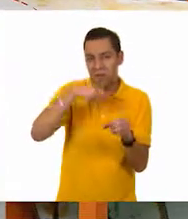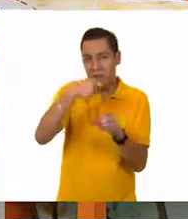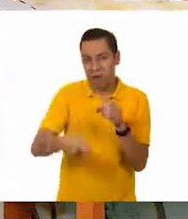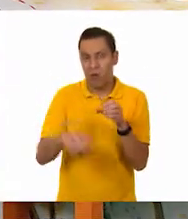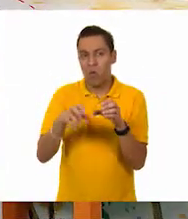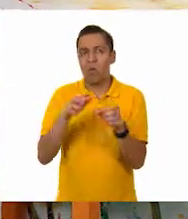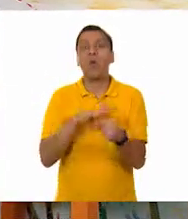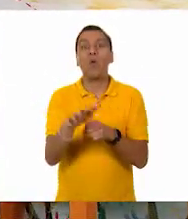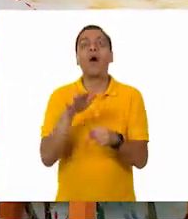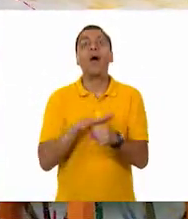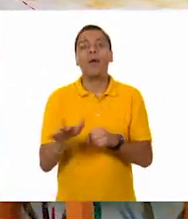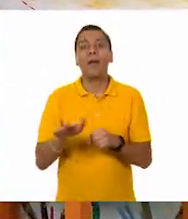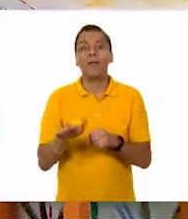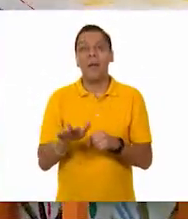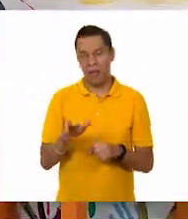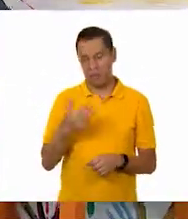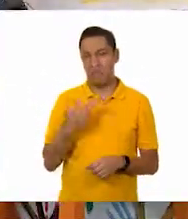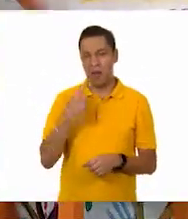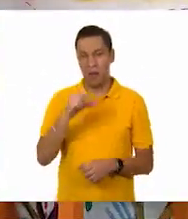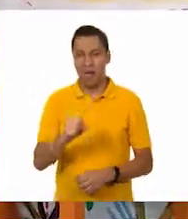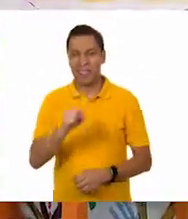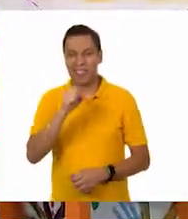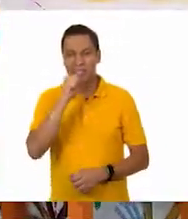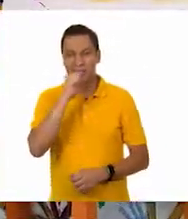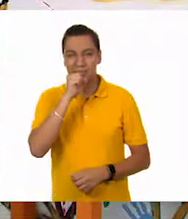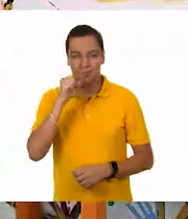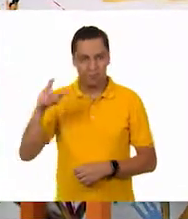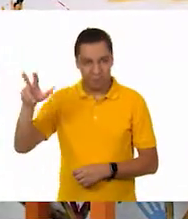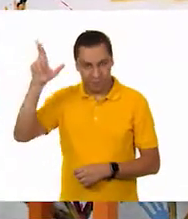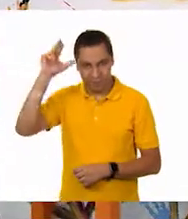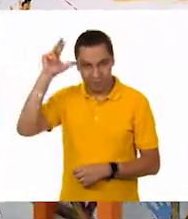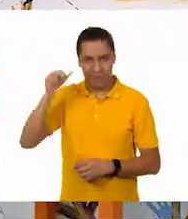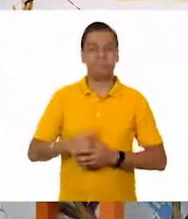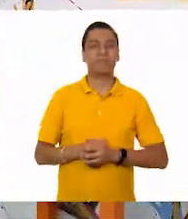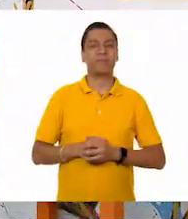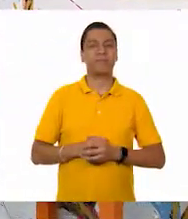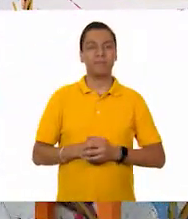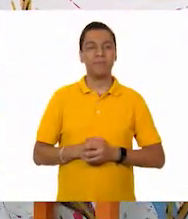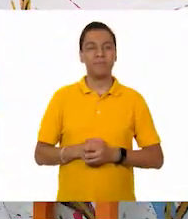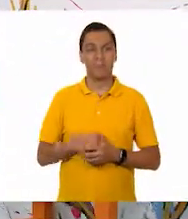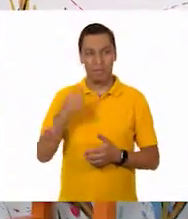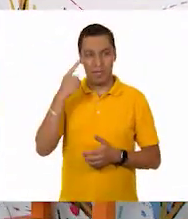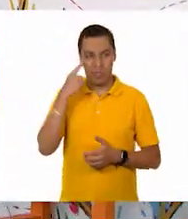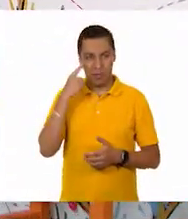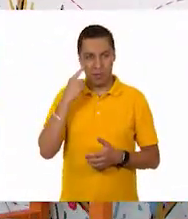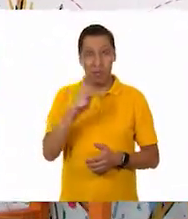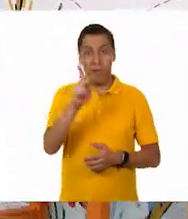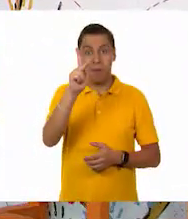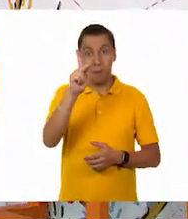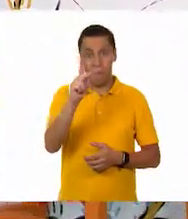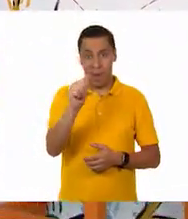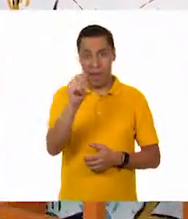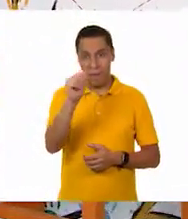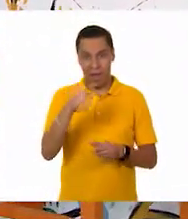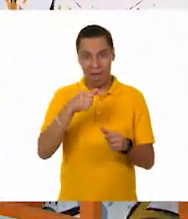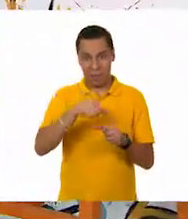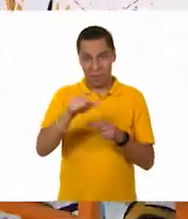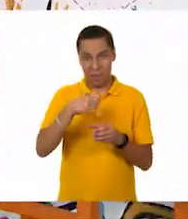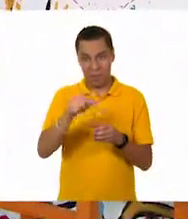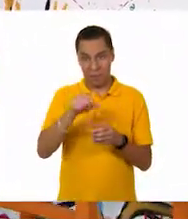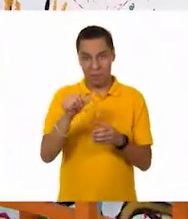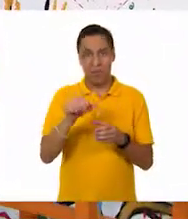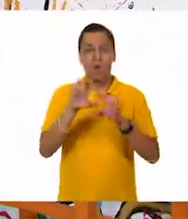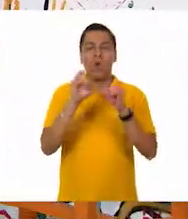zanahoria. La zanahoria. Muy bien, vamos entonces a comprobar cuál es el más pesado. Ya sea la papa o la zanahoria. Ah,